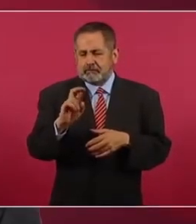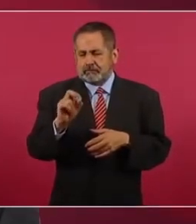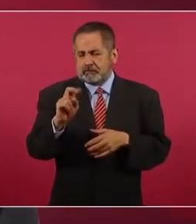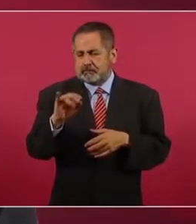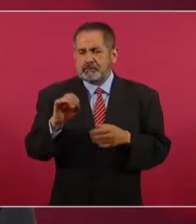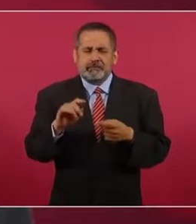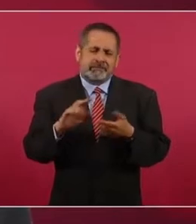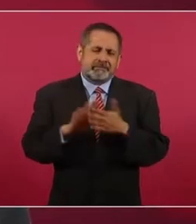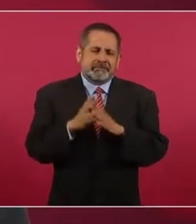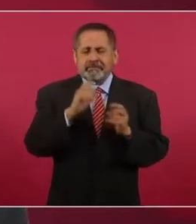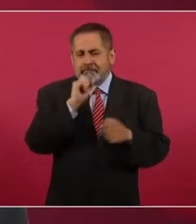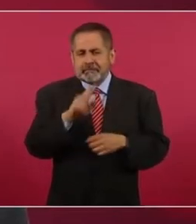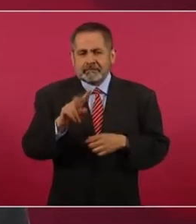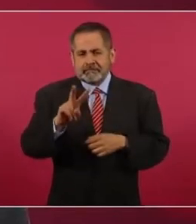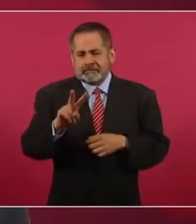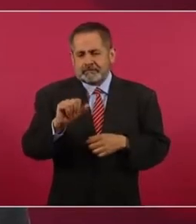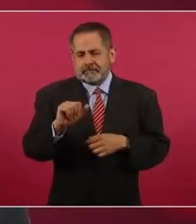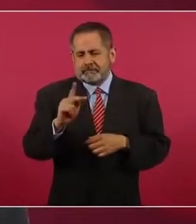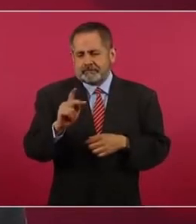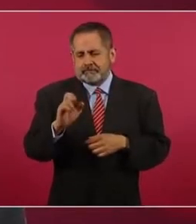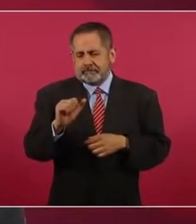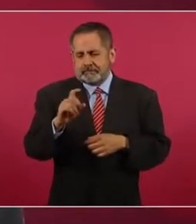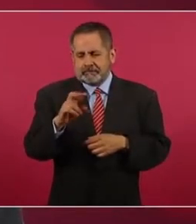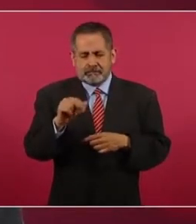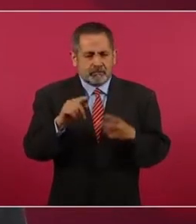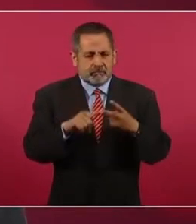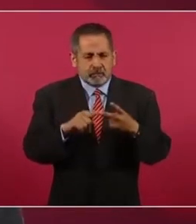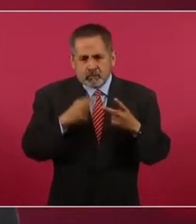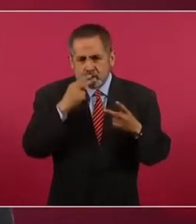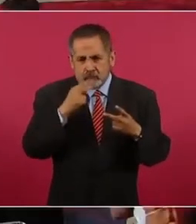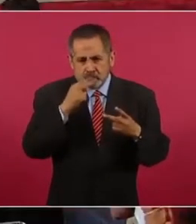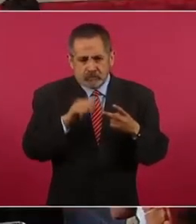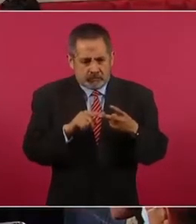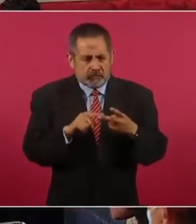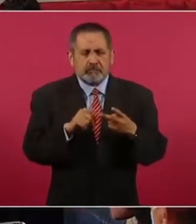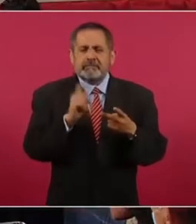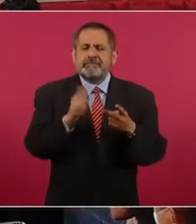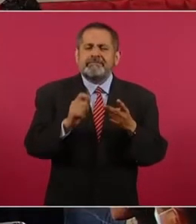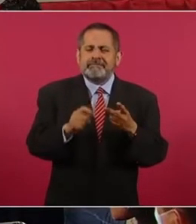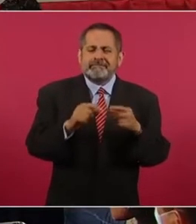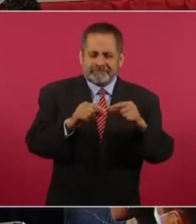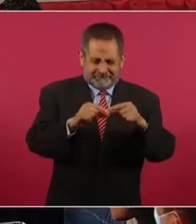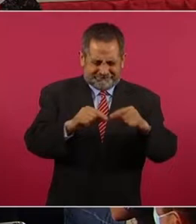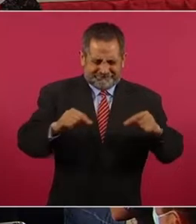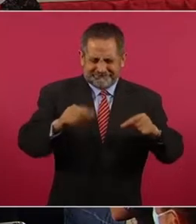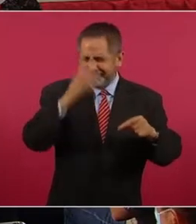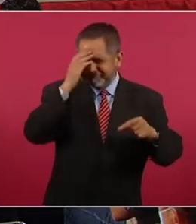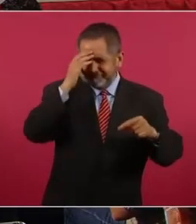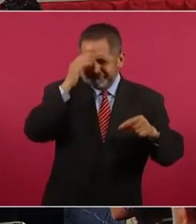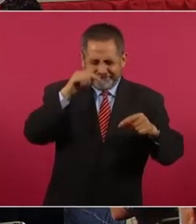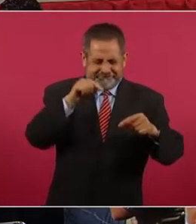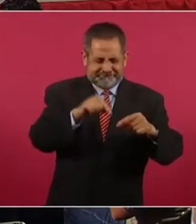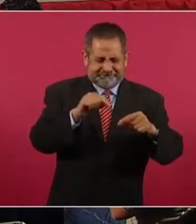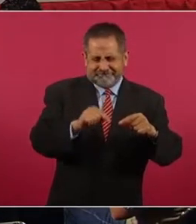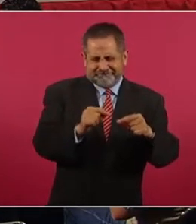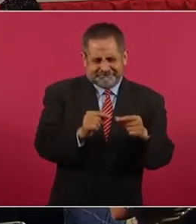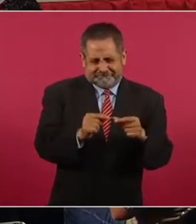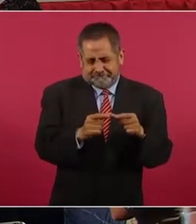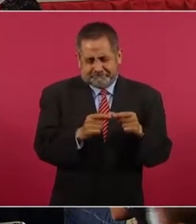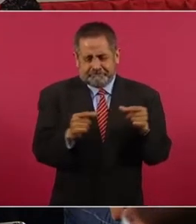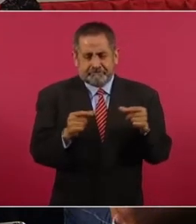que se pueden describir de manera general como artefactos, aditamentos, dispositivos